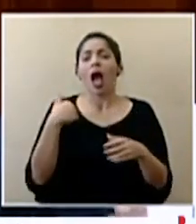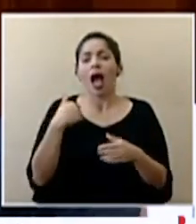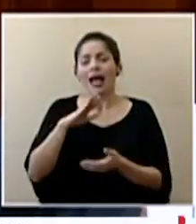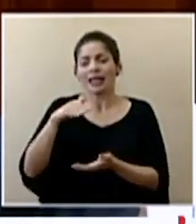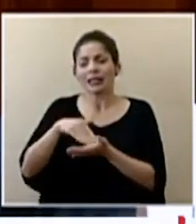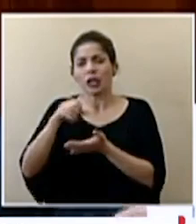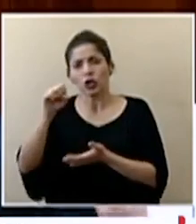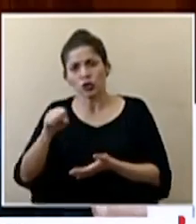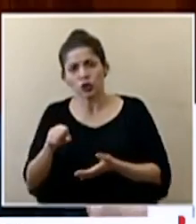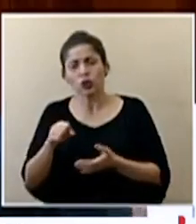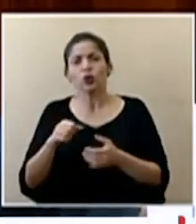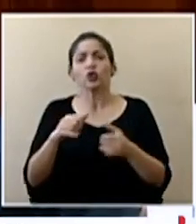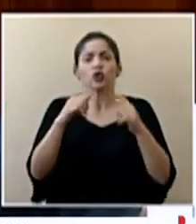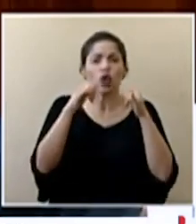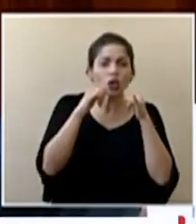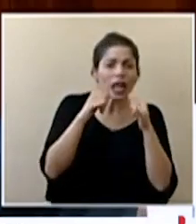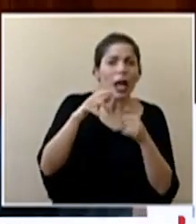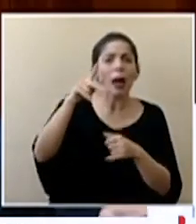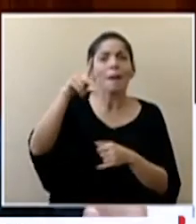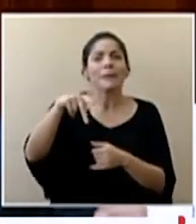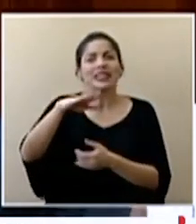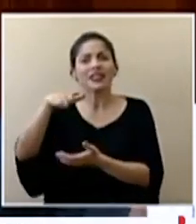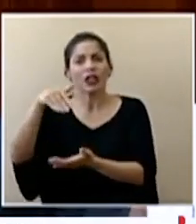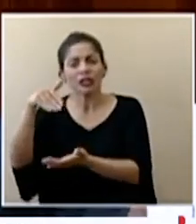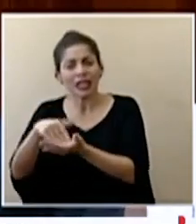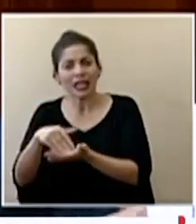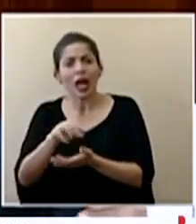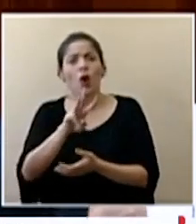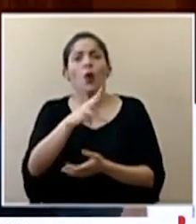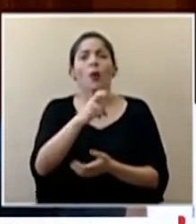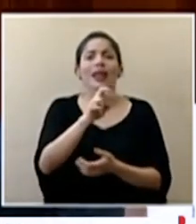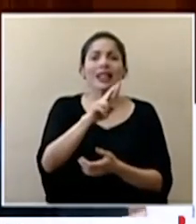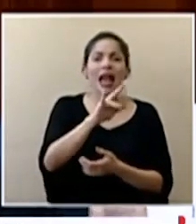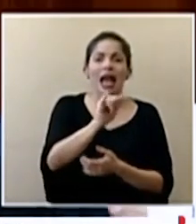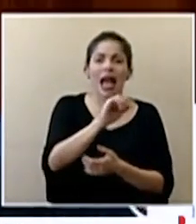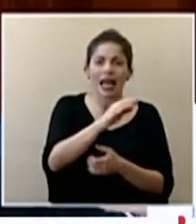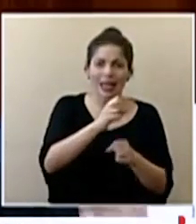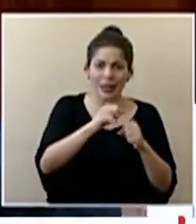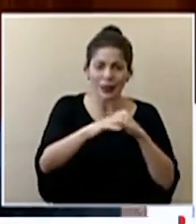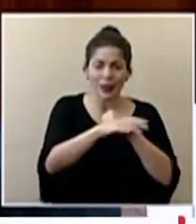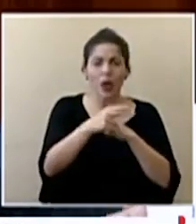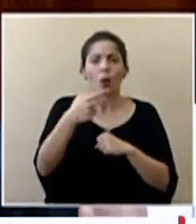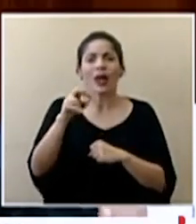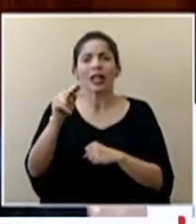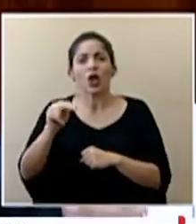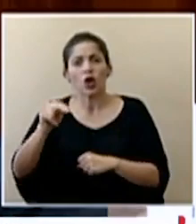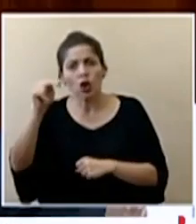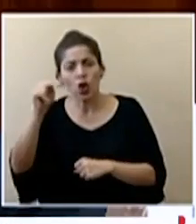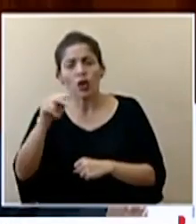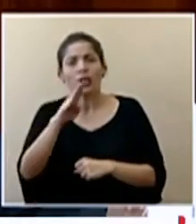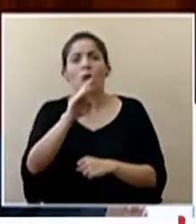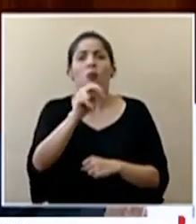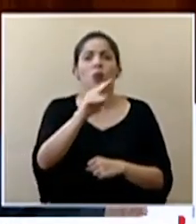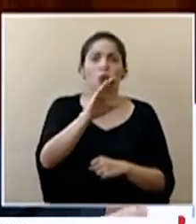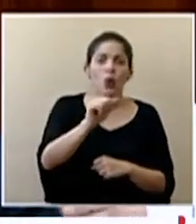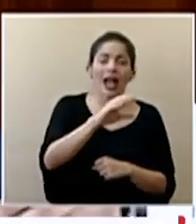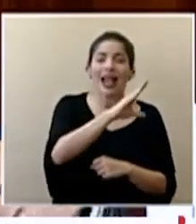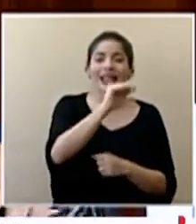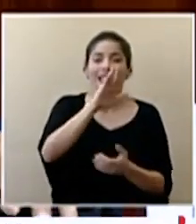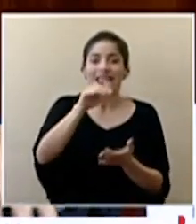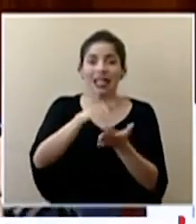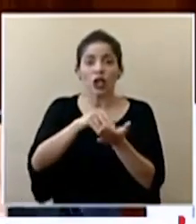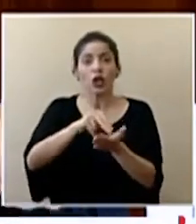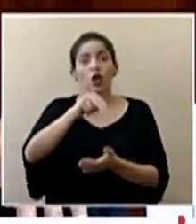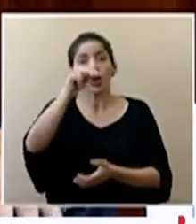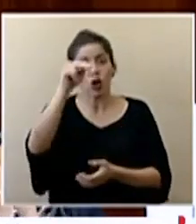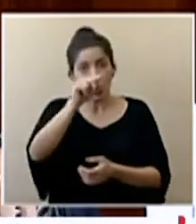en la chorotega en la pacífico central en la huetar caribe en la huetar norte en la región brunca y en la central norte además